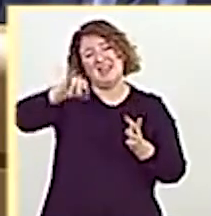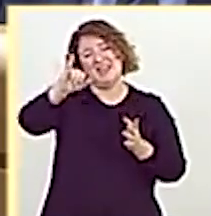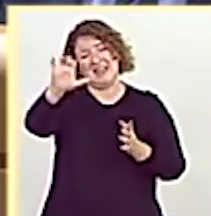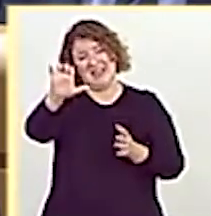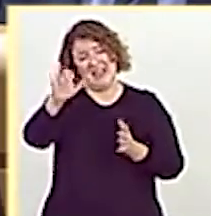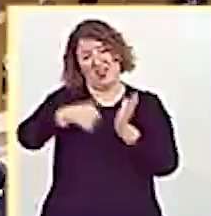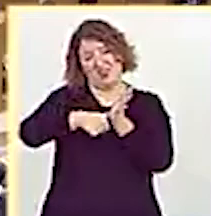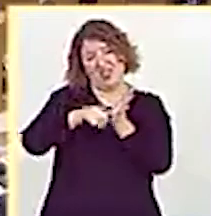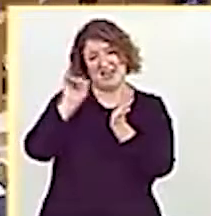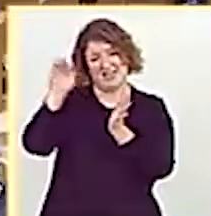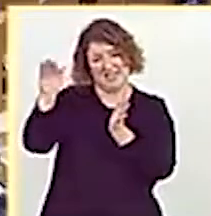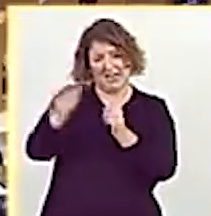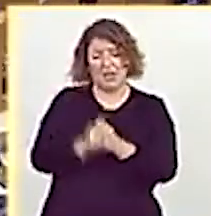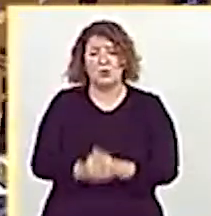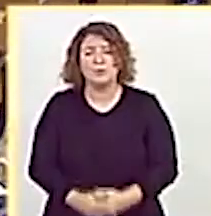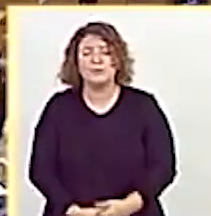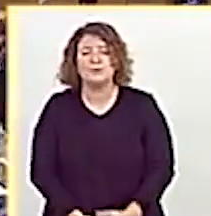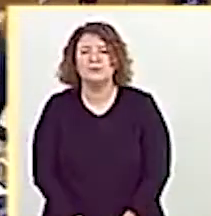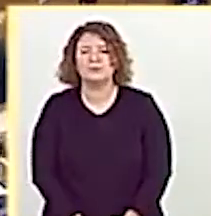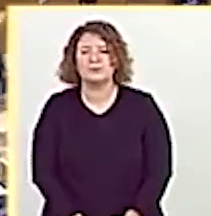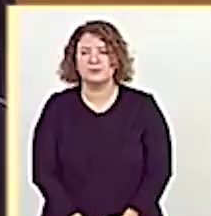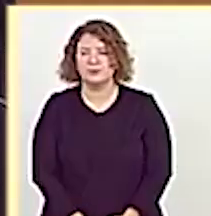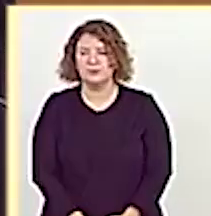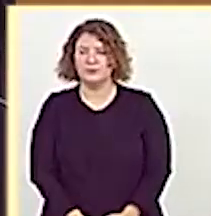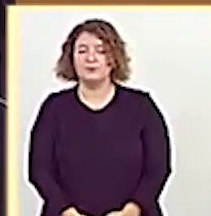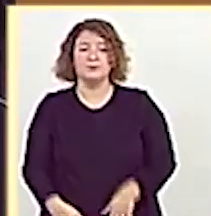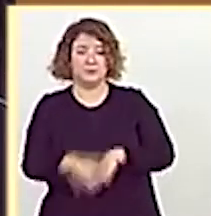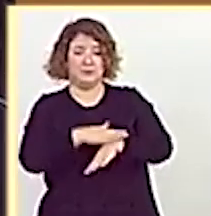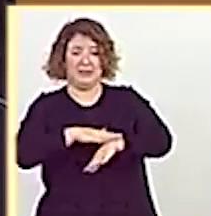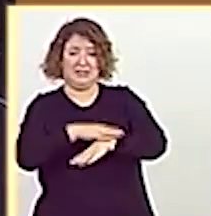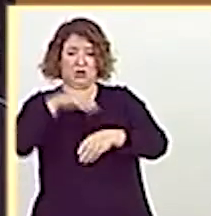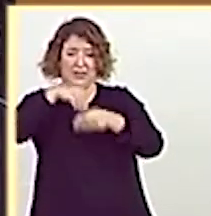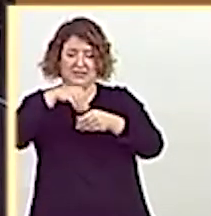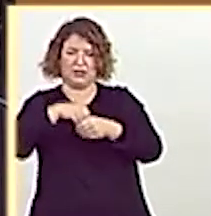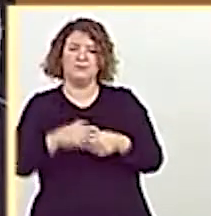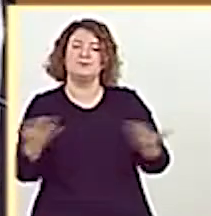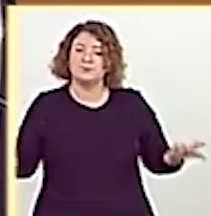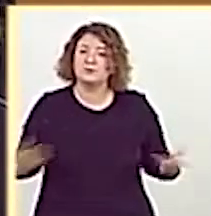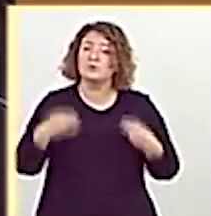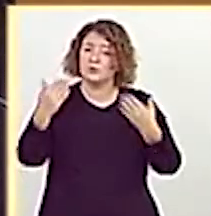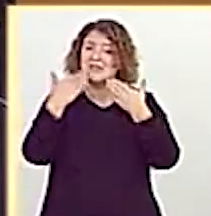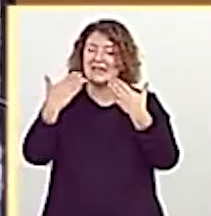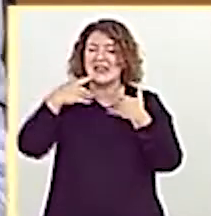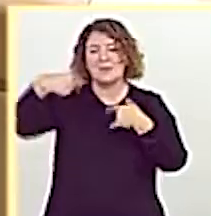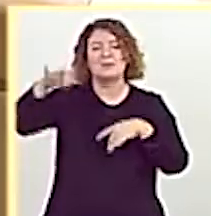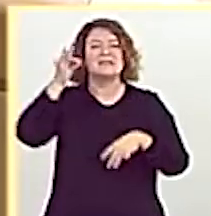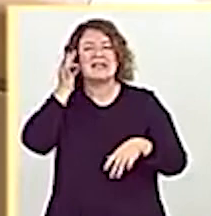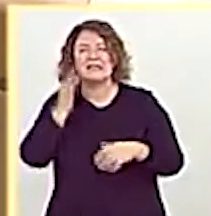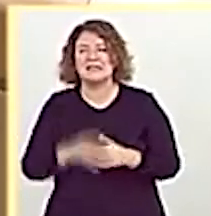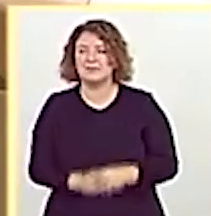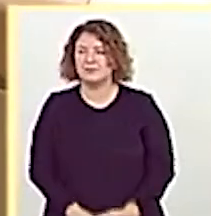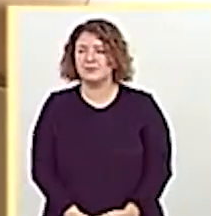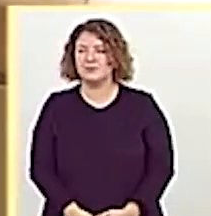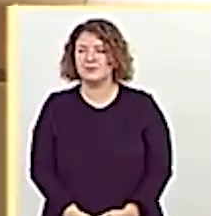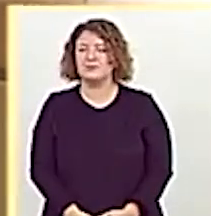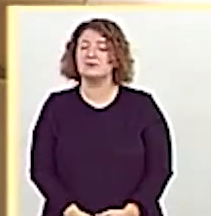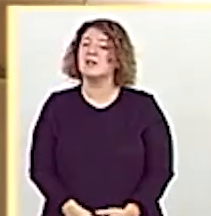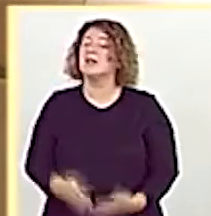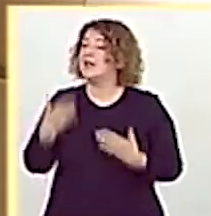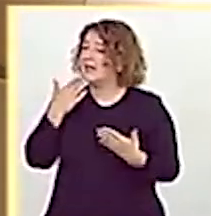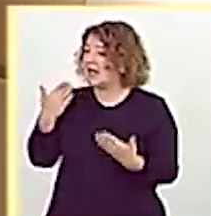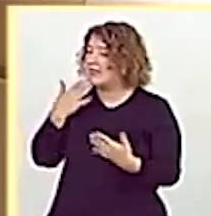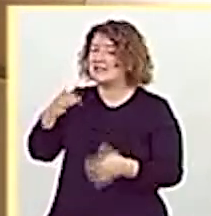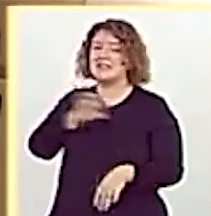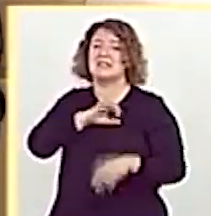Gracias, señoría. Señor ministro del Interior. Muchas gracias, señora presidenta. Muchas gracias, señor